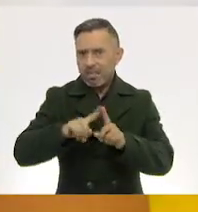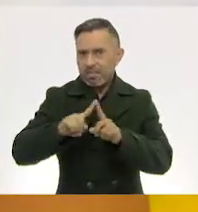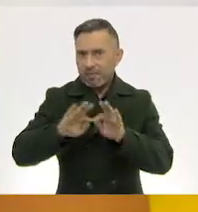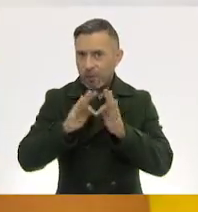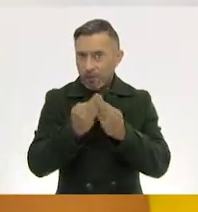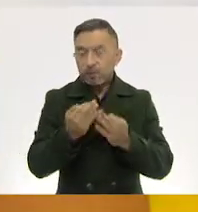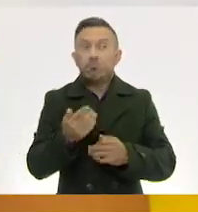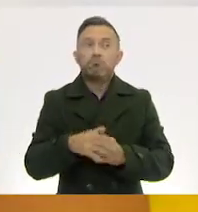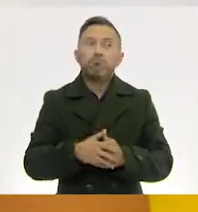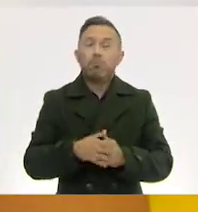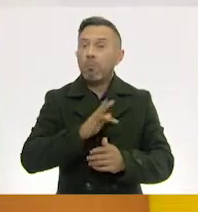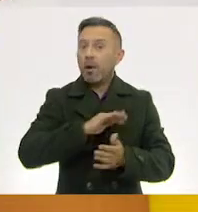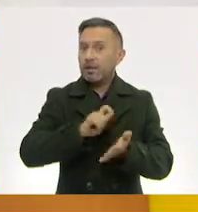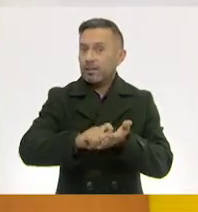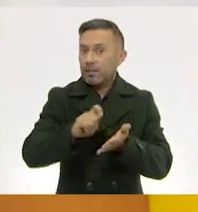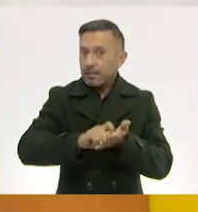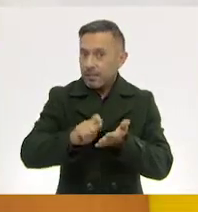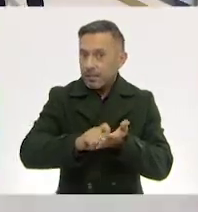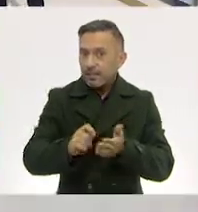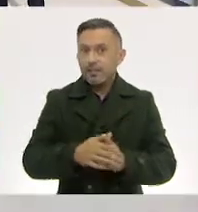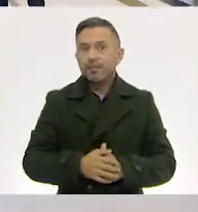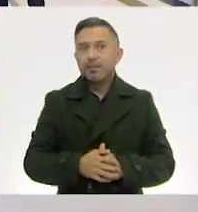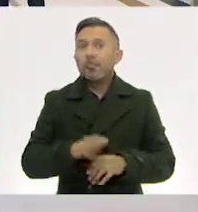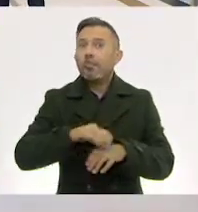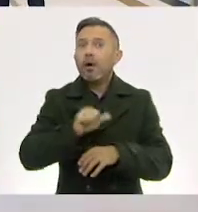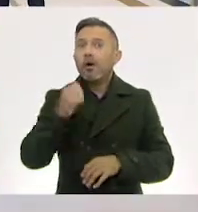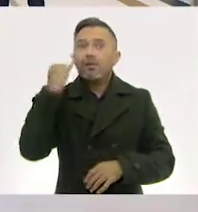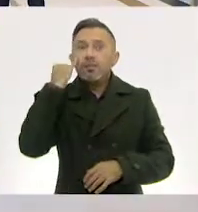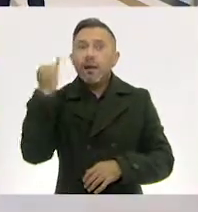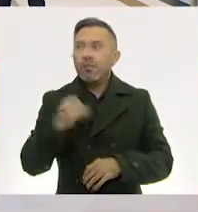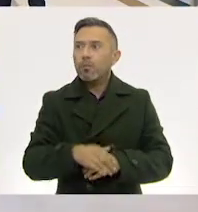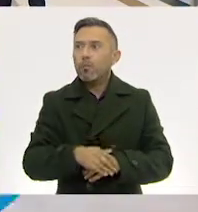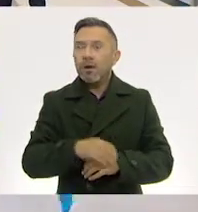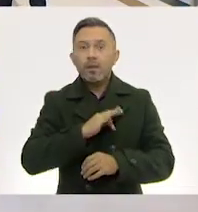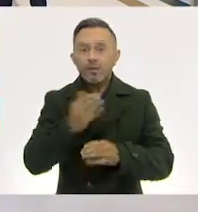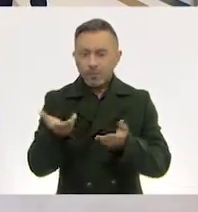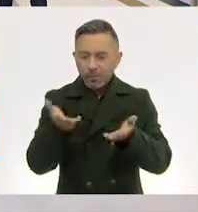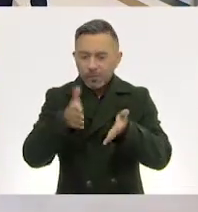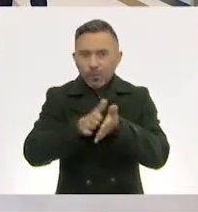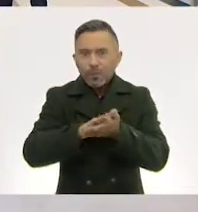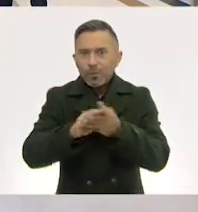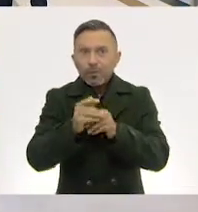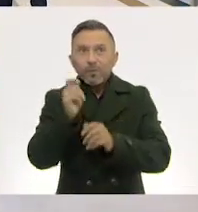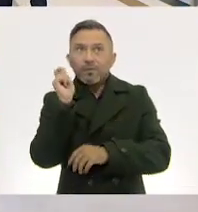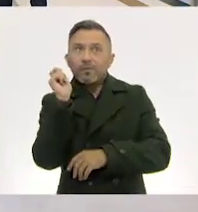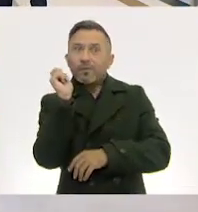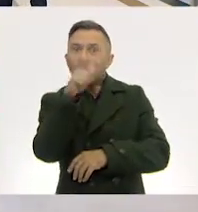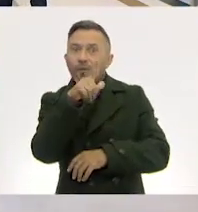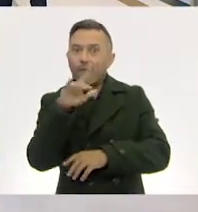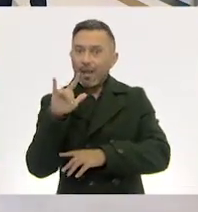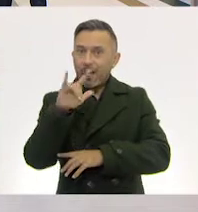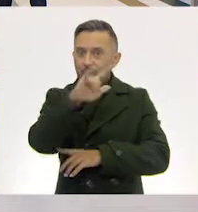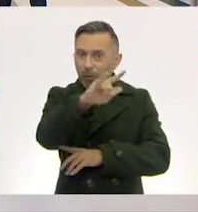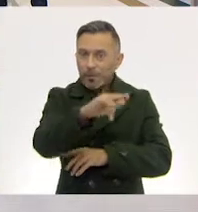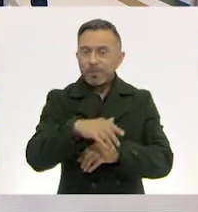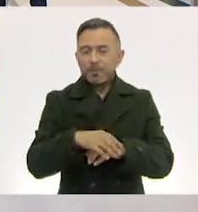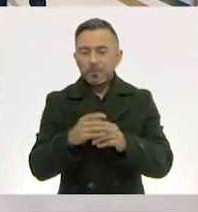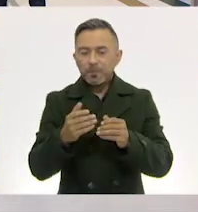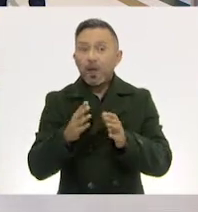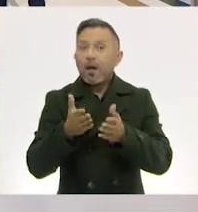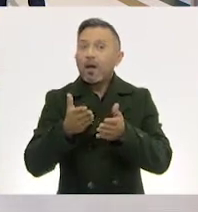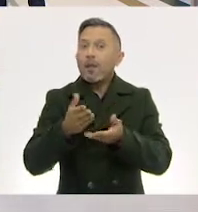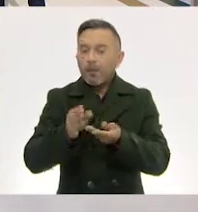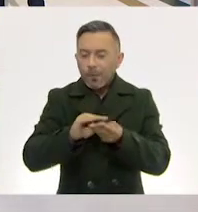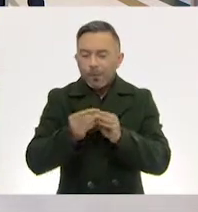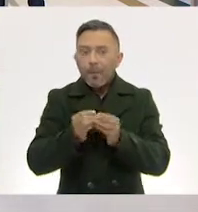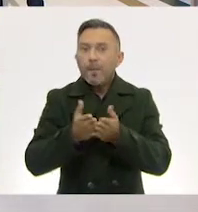escribir. ¿Qué otra cosa podemos hacer con una hoja allá, niños? Avioncitos. Aviones. ¿A barquitos de papel? Barquitos de papel. Una carta. Una